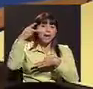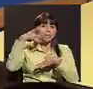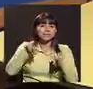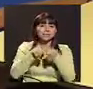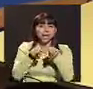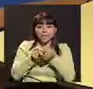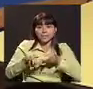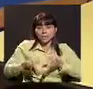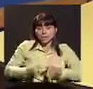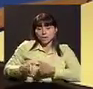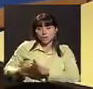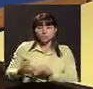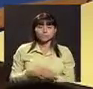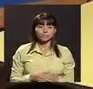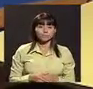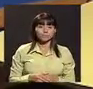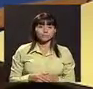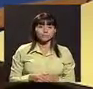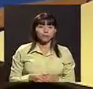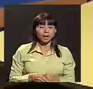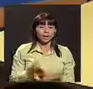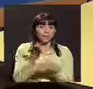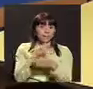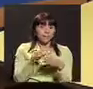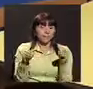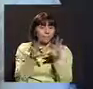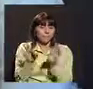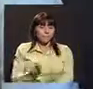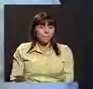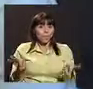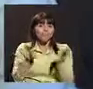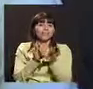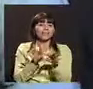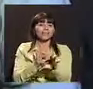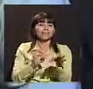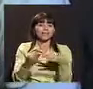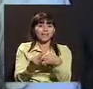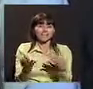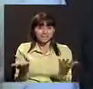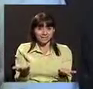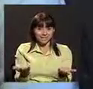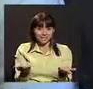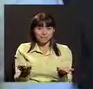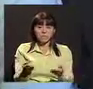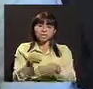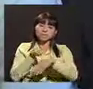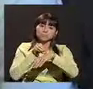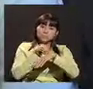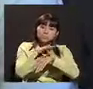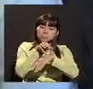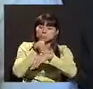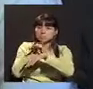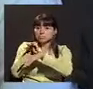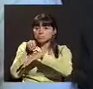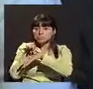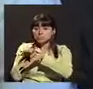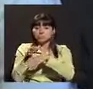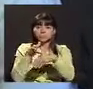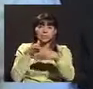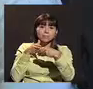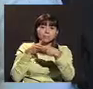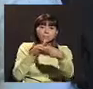padres e hijos. Y la parte más importante, que son los talleres, que es asesorar